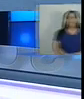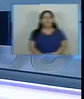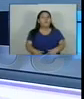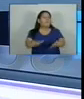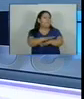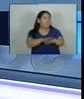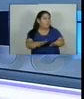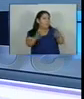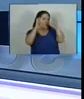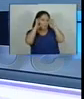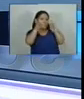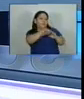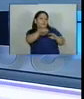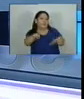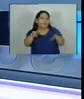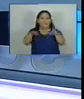es todo gracias por habernos acompañado hasta mañana y